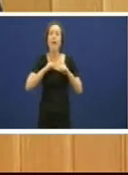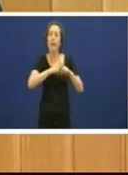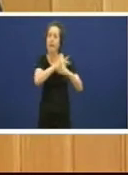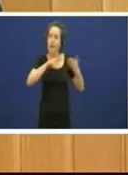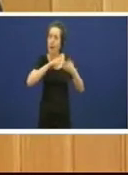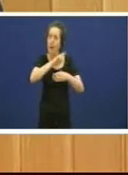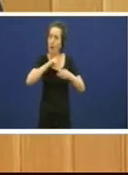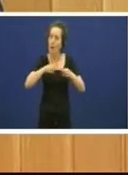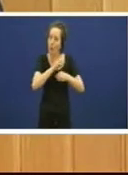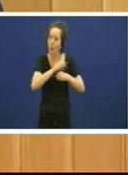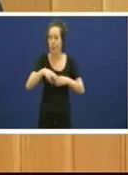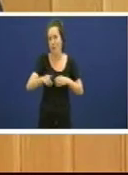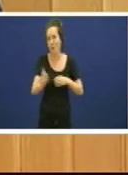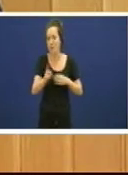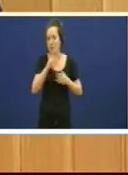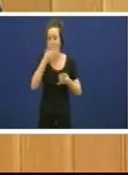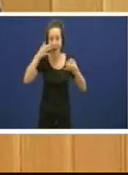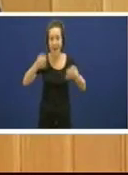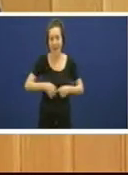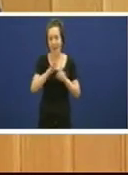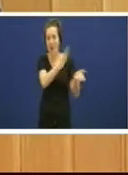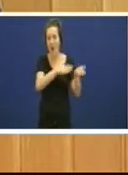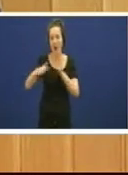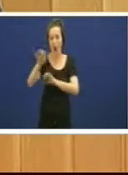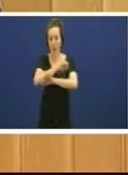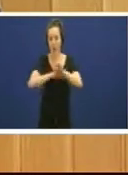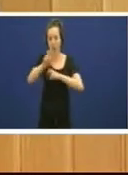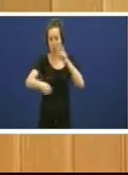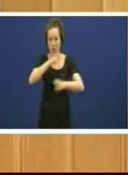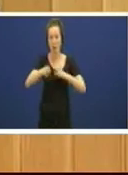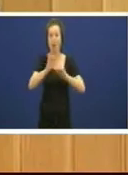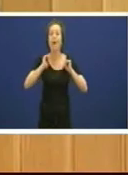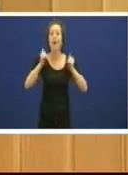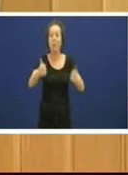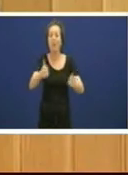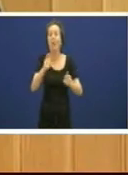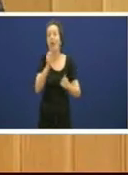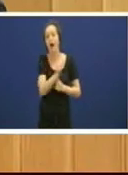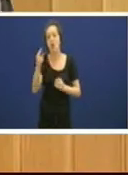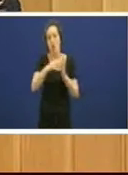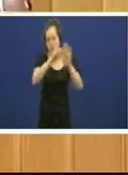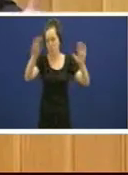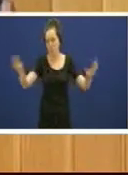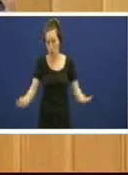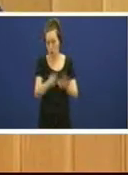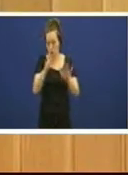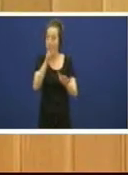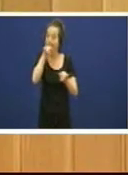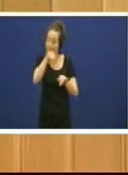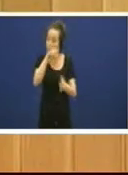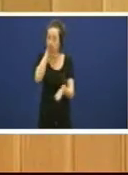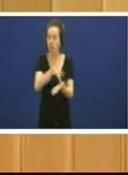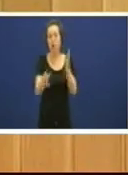a reordenación do sistema financiero galego xa comenzou no ano 2008 que desde o ano 2008 consta que hai plans por parte das dúas caixas